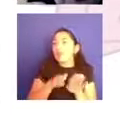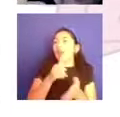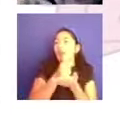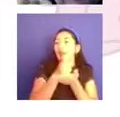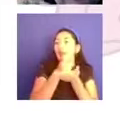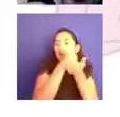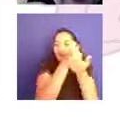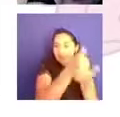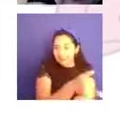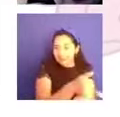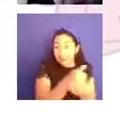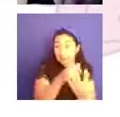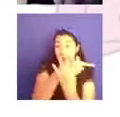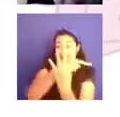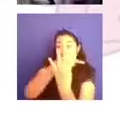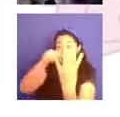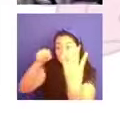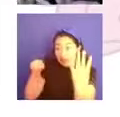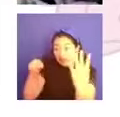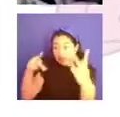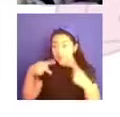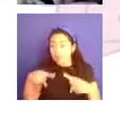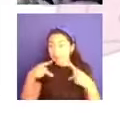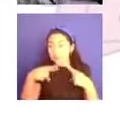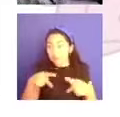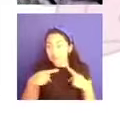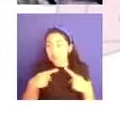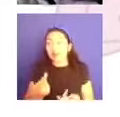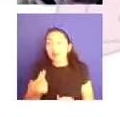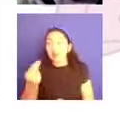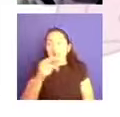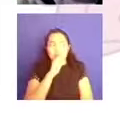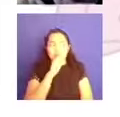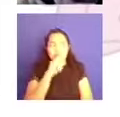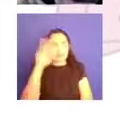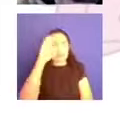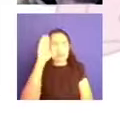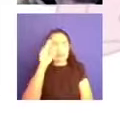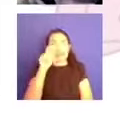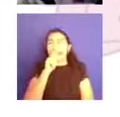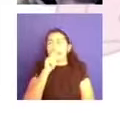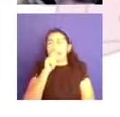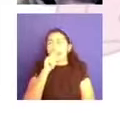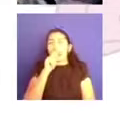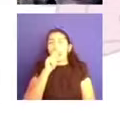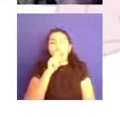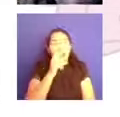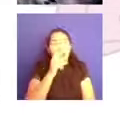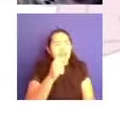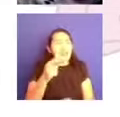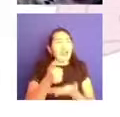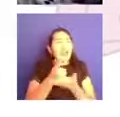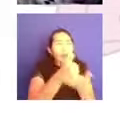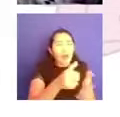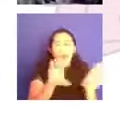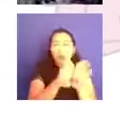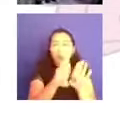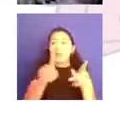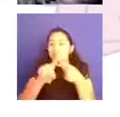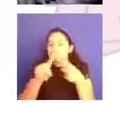estos actores define la situación, dos, a qué se lo atribuye, por ejemplo, cuáles son las causas, tres,